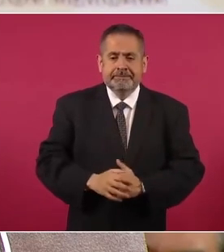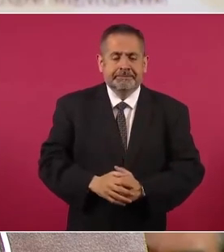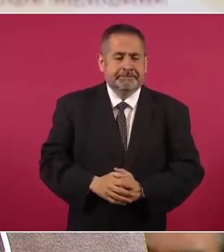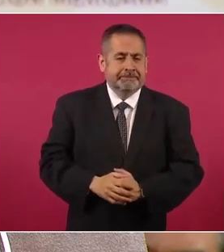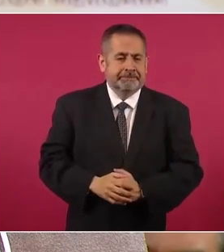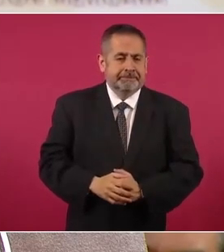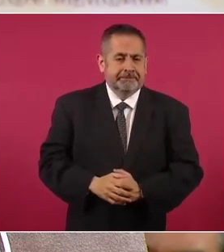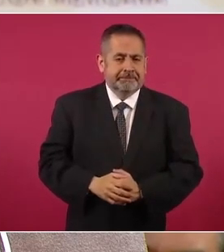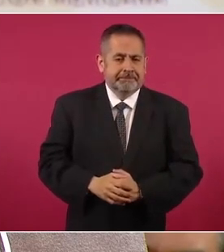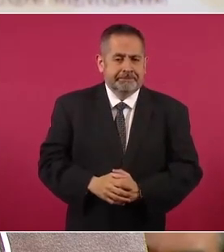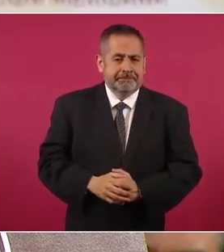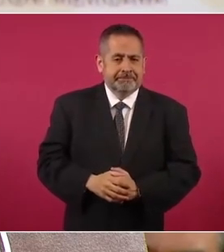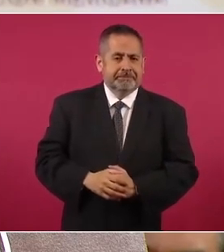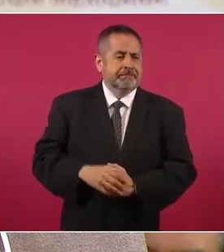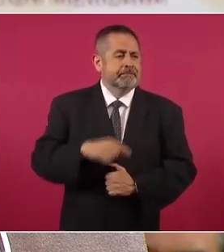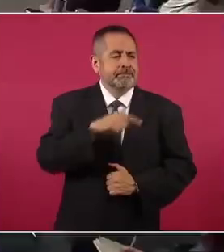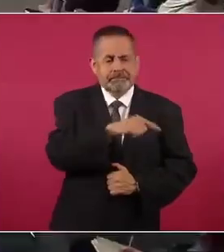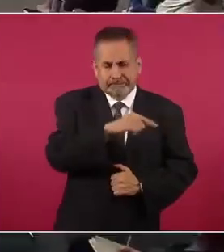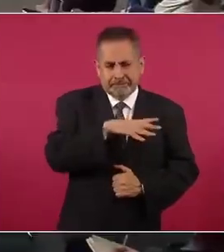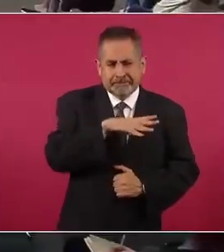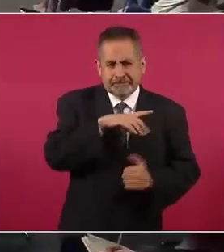los que tienen más información